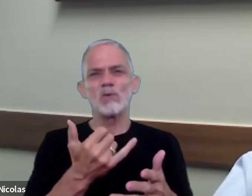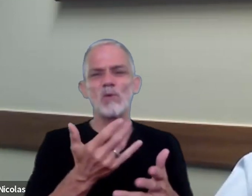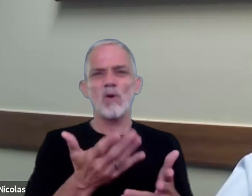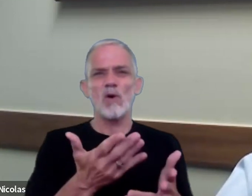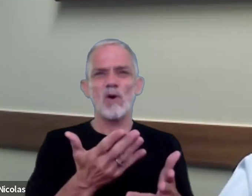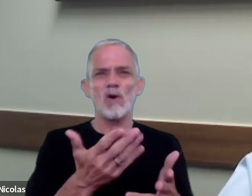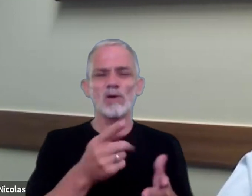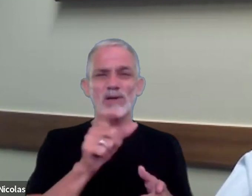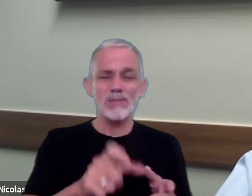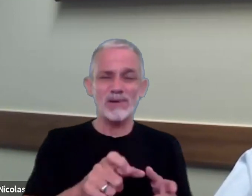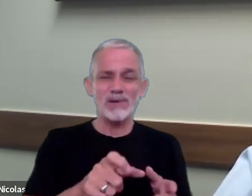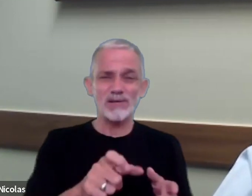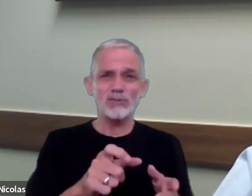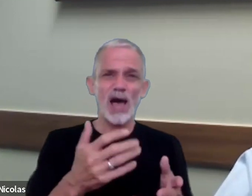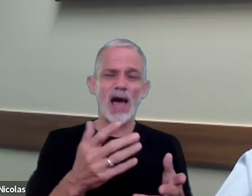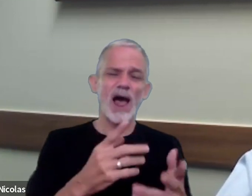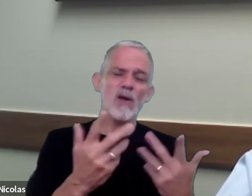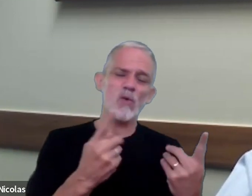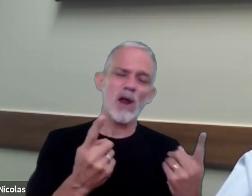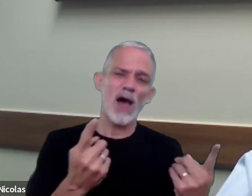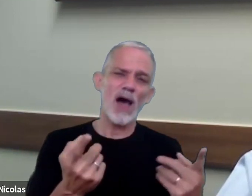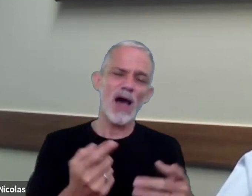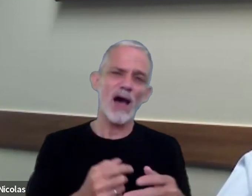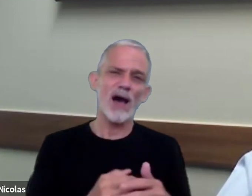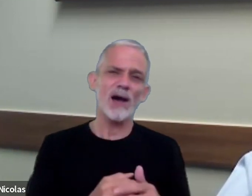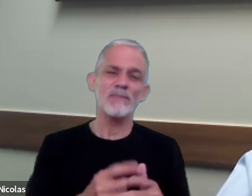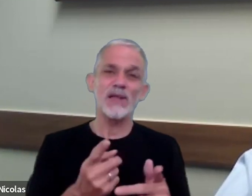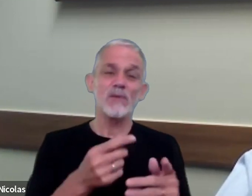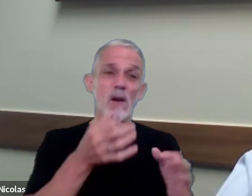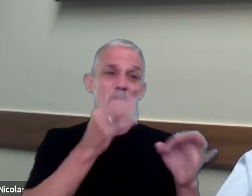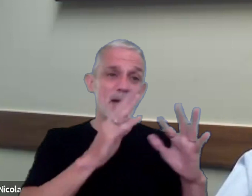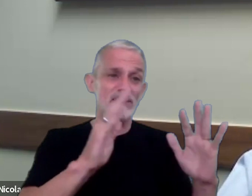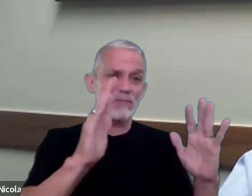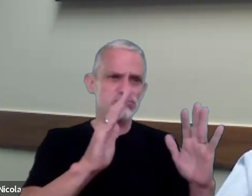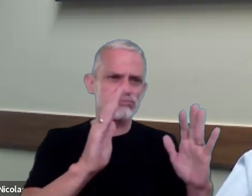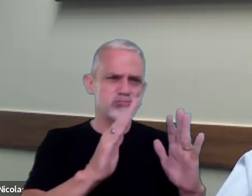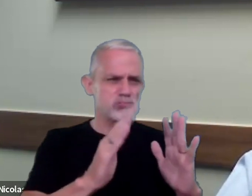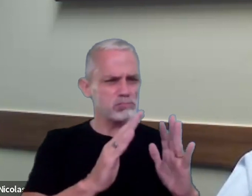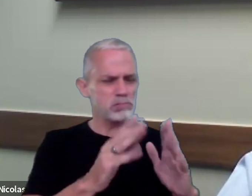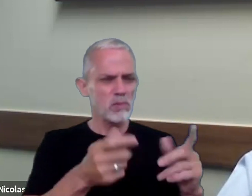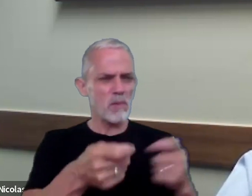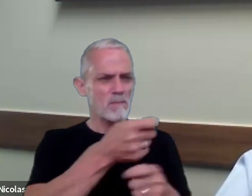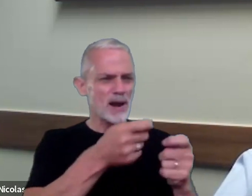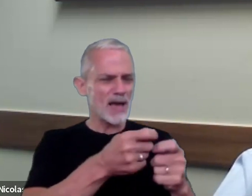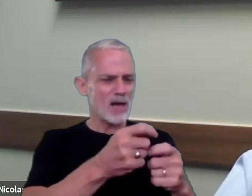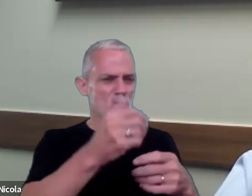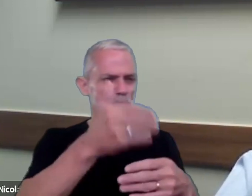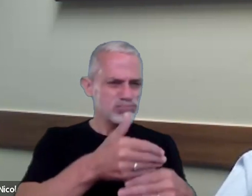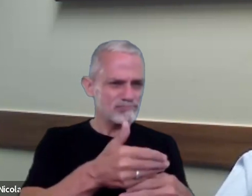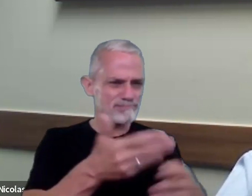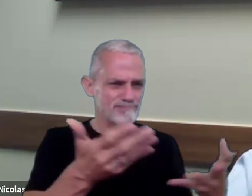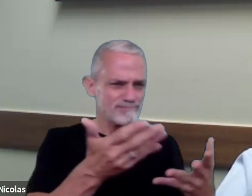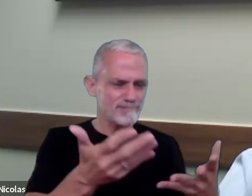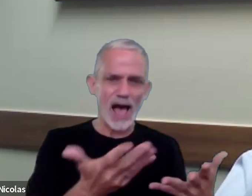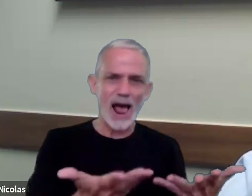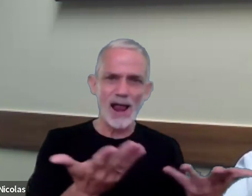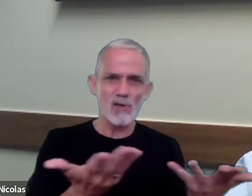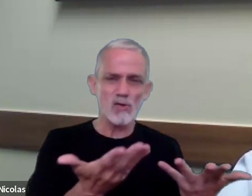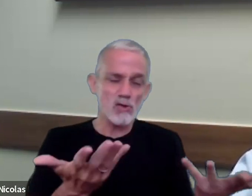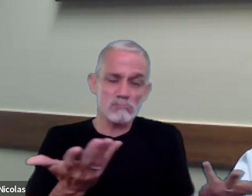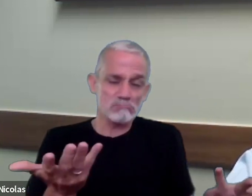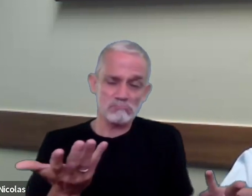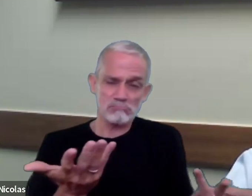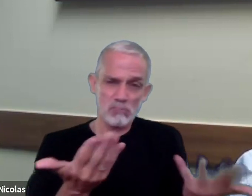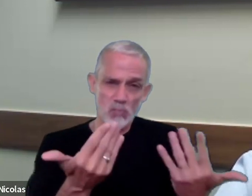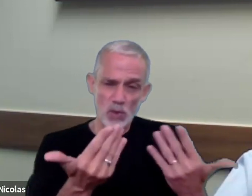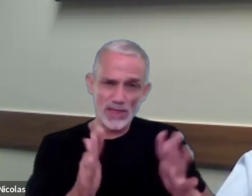alguna caída de venta por un mercado que se cierra o bueno puede haber naturalmente